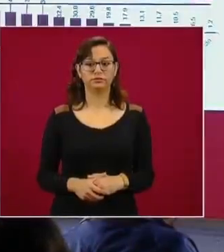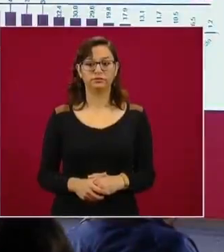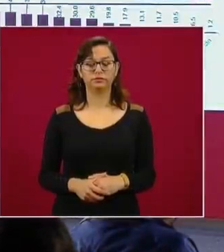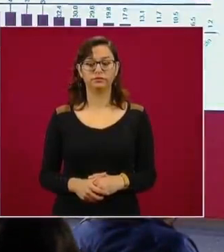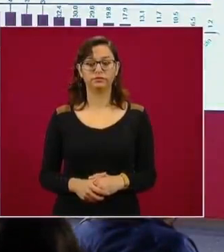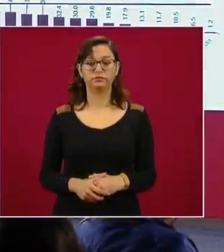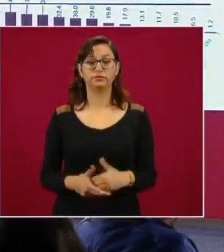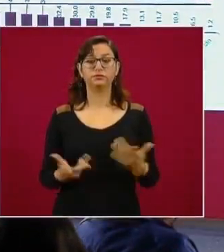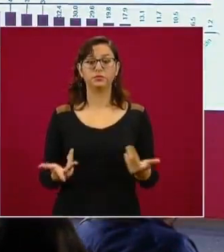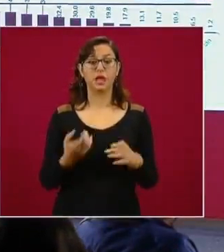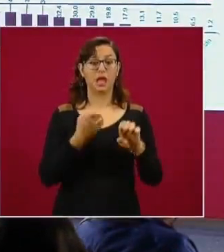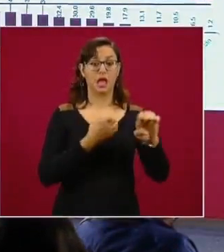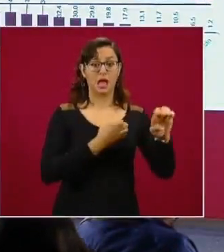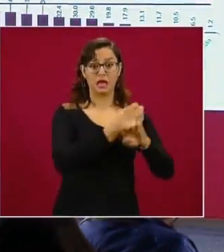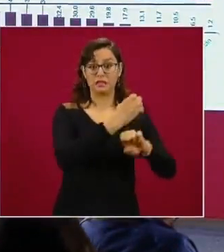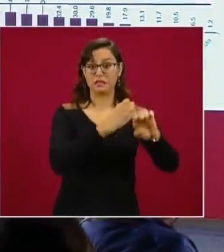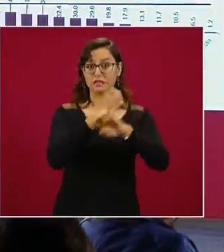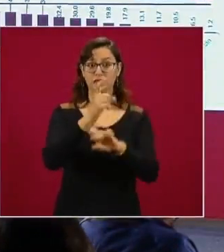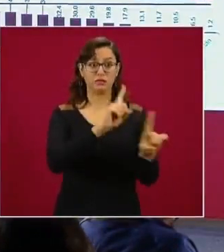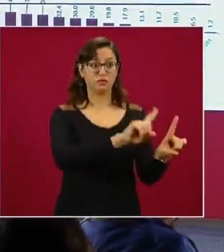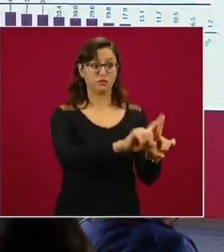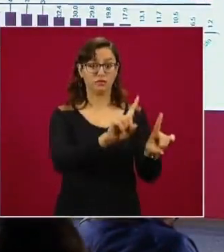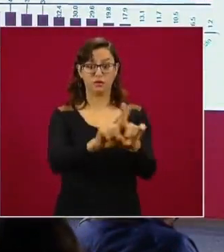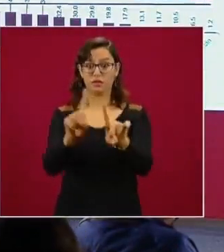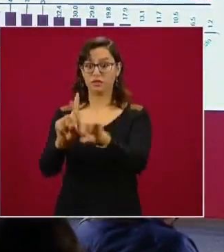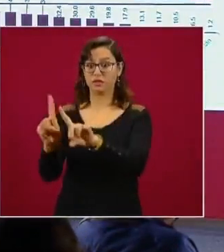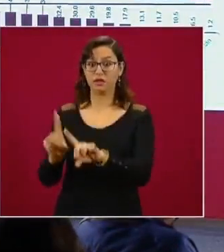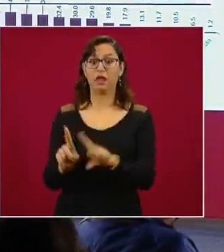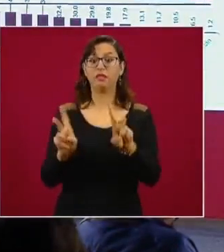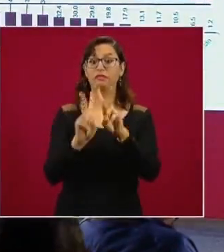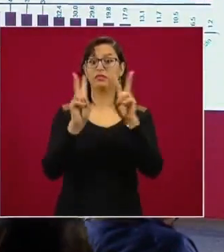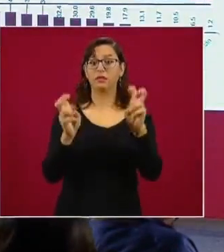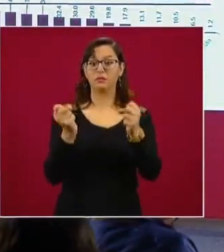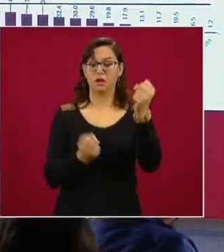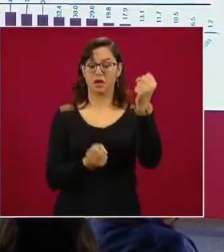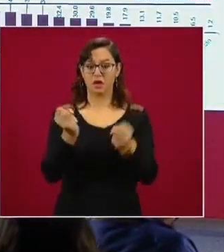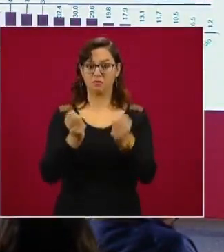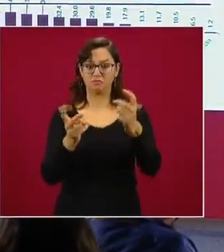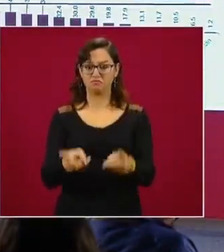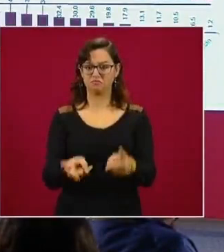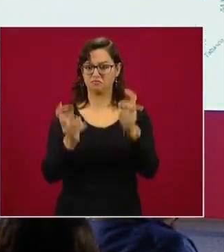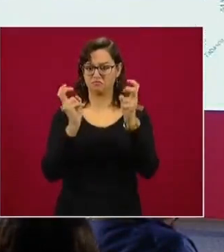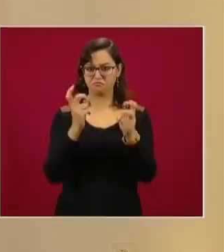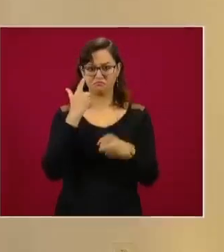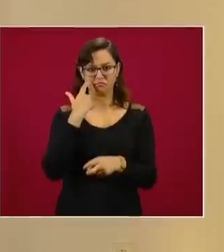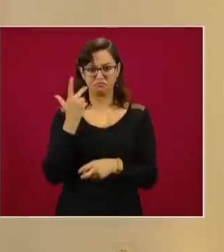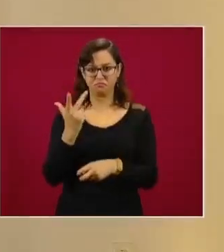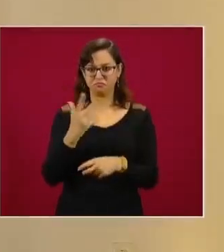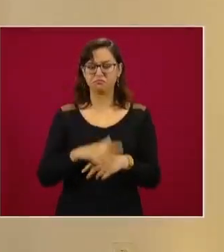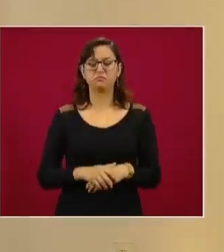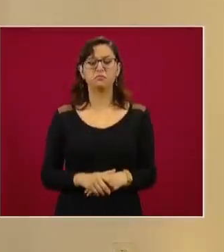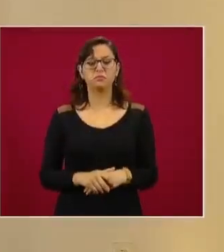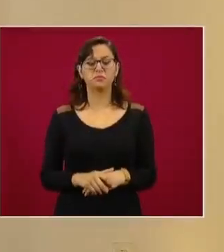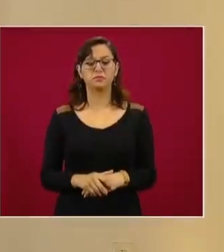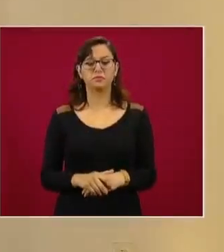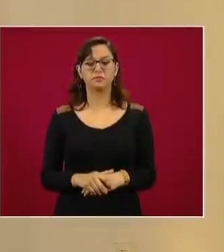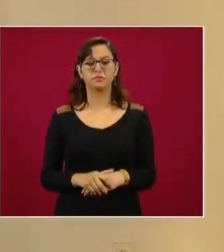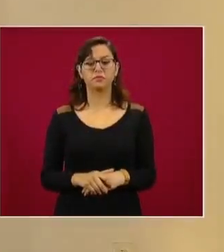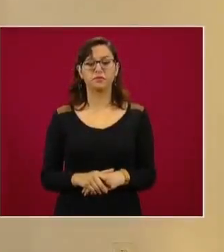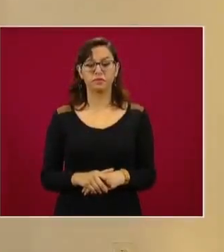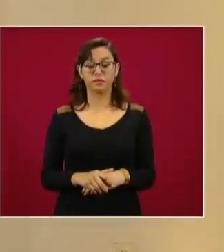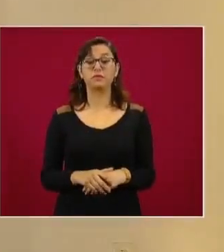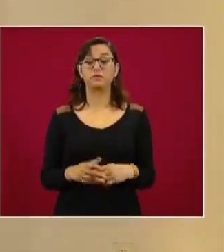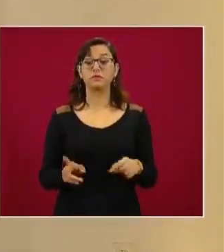Los estados, el comportamiento en cifras absolutas. Adelante, no me detengo. Aquí esto es